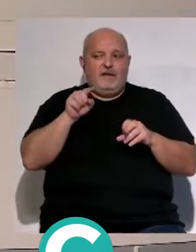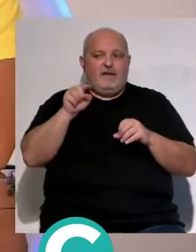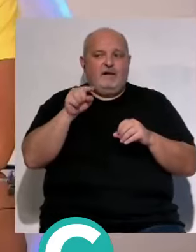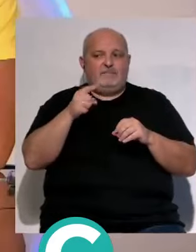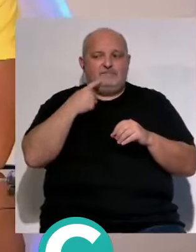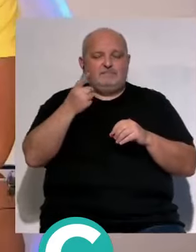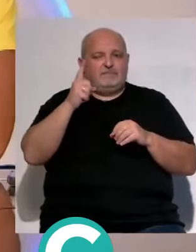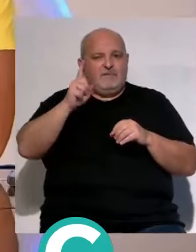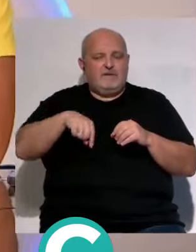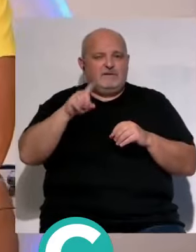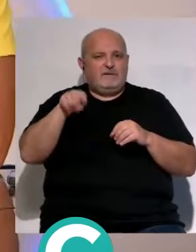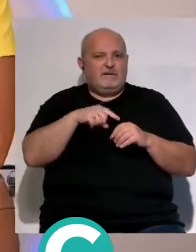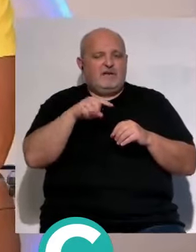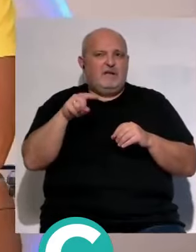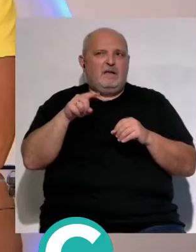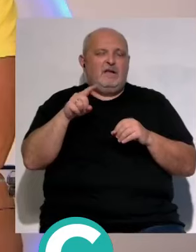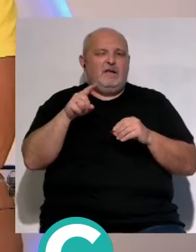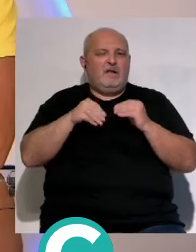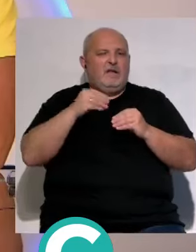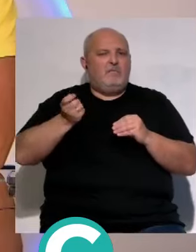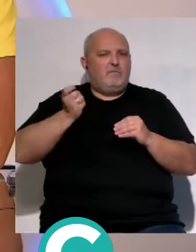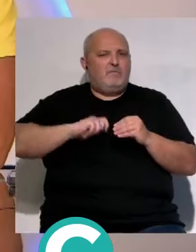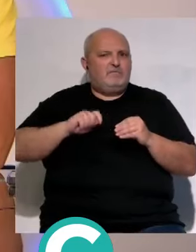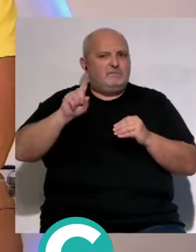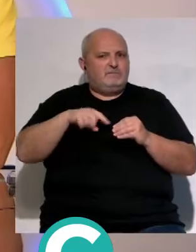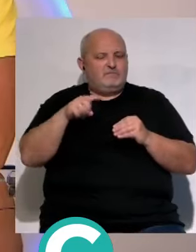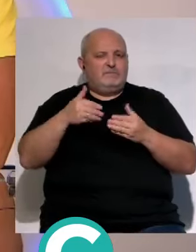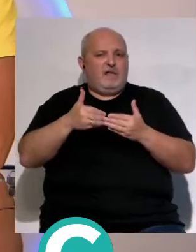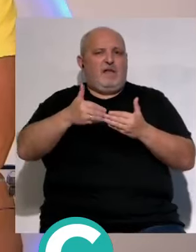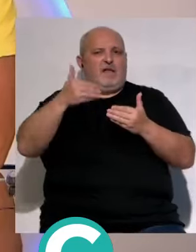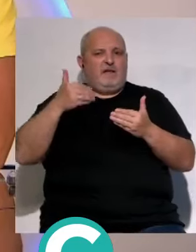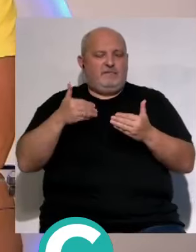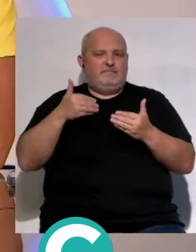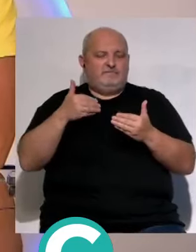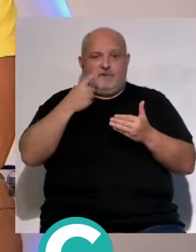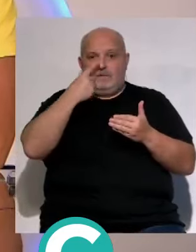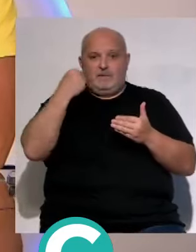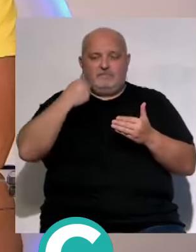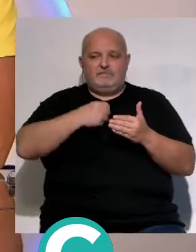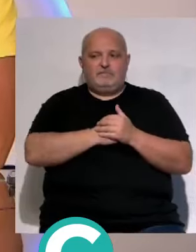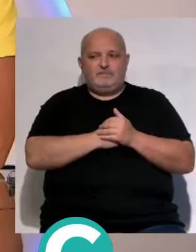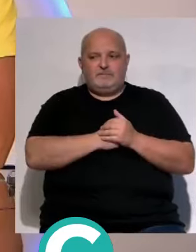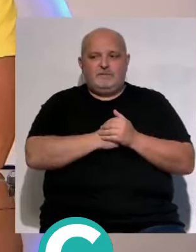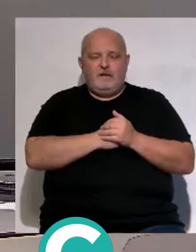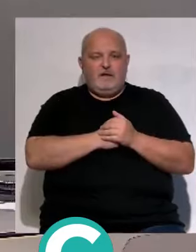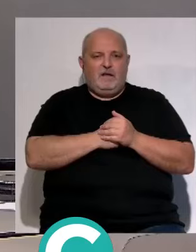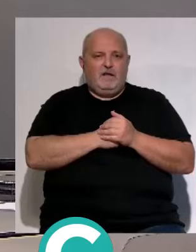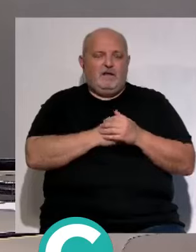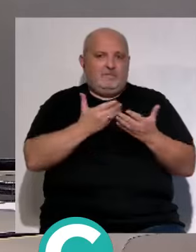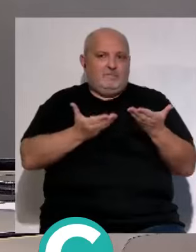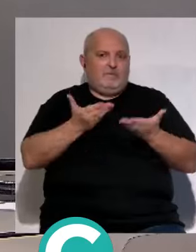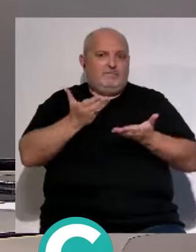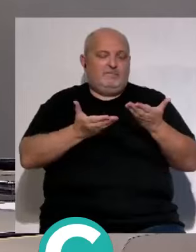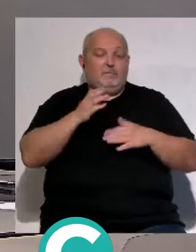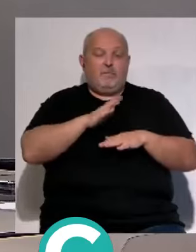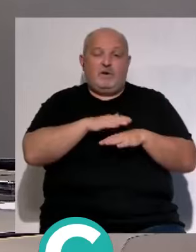él habría que decirle si fue todo lo profesional que debió ser el año pasado que coja el muñeco y le dé dos palos entonces a este claro